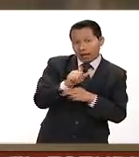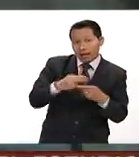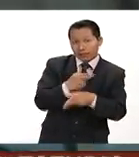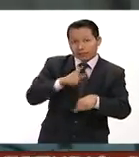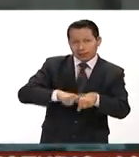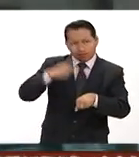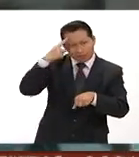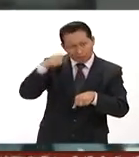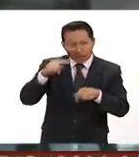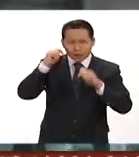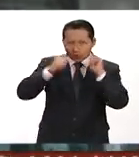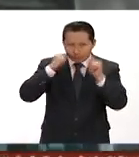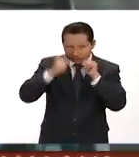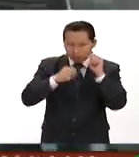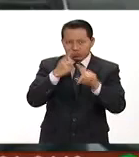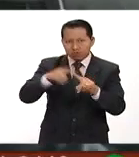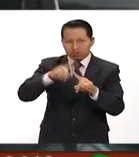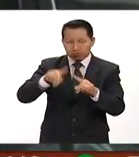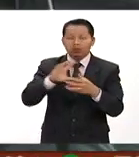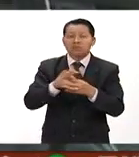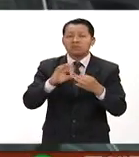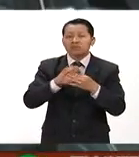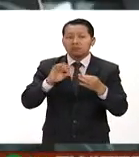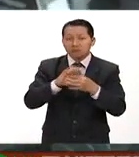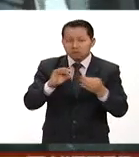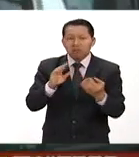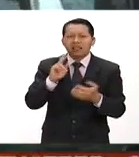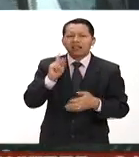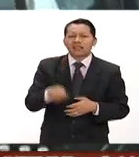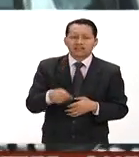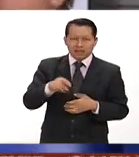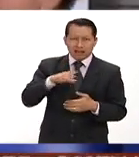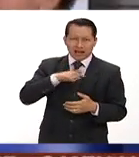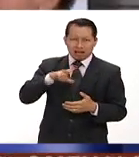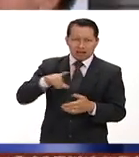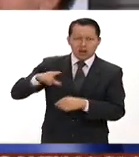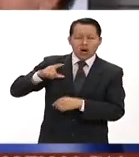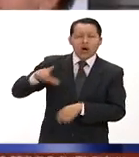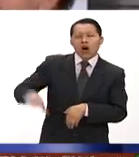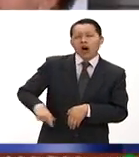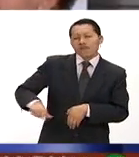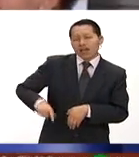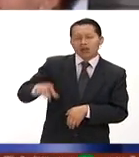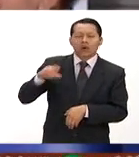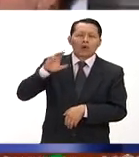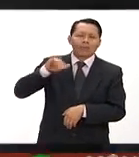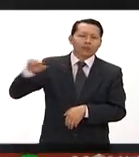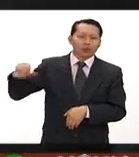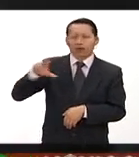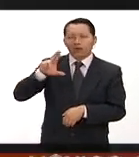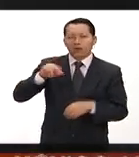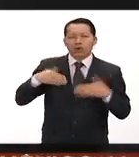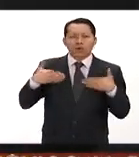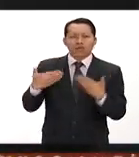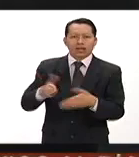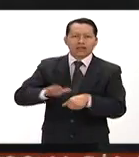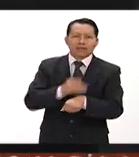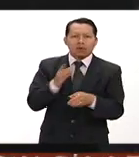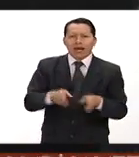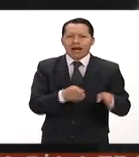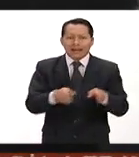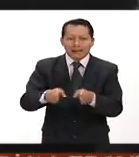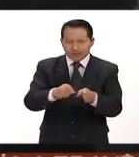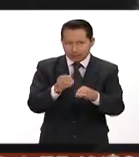Pasaje y Turismo reconoció que no confía en la autoridad local que ésta garantice la seguridad en las carreteras del Estado,